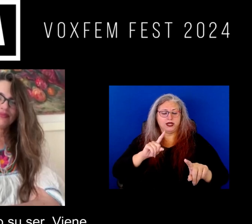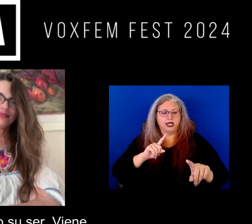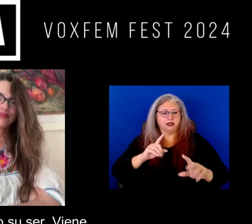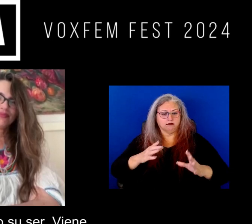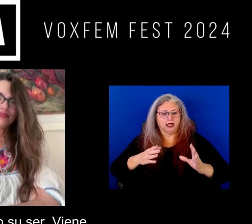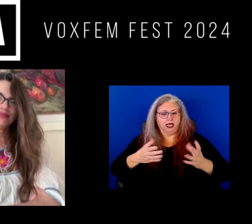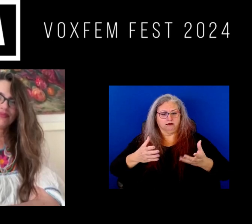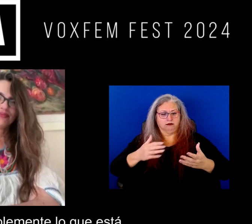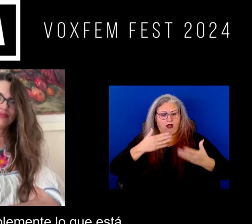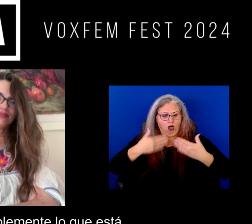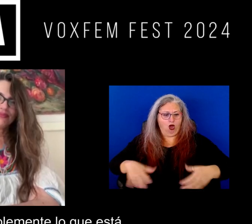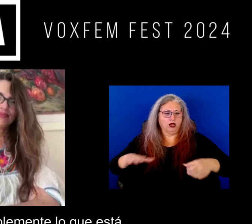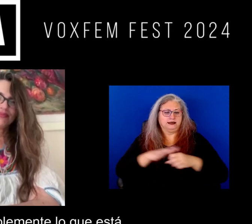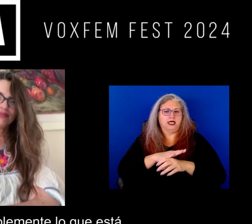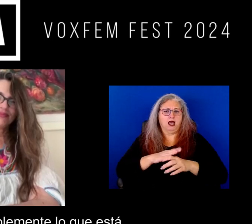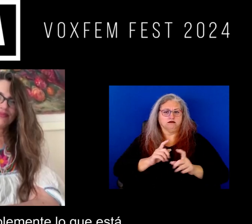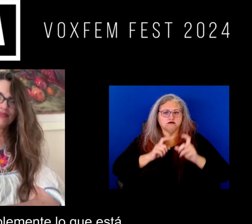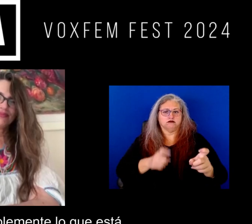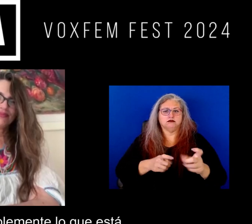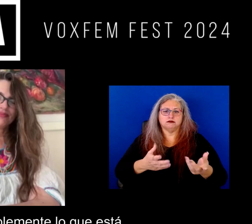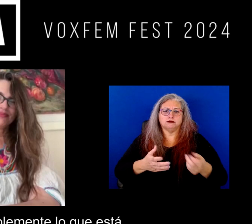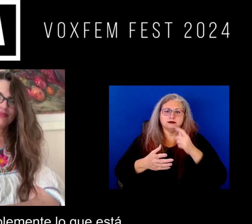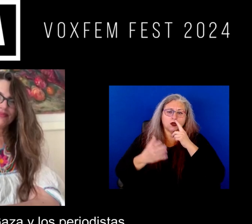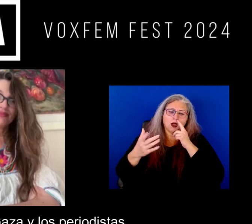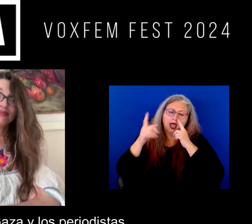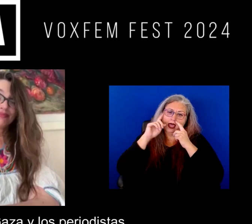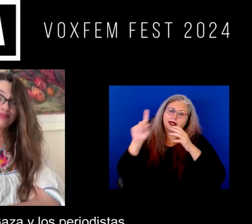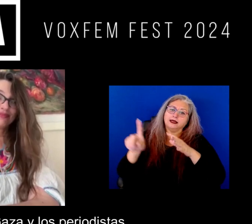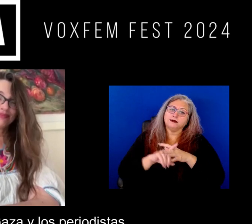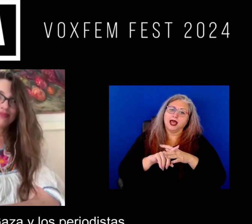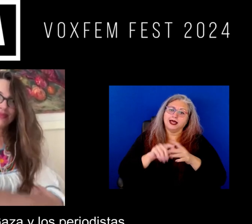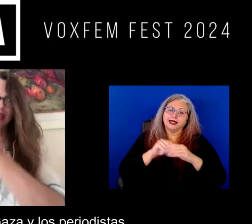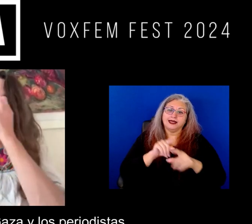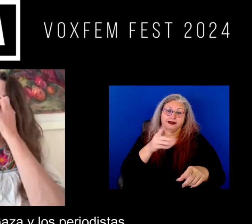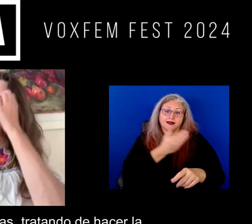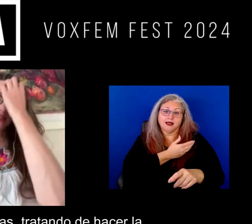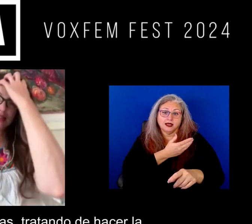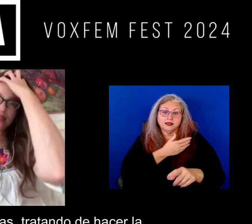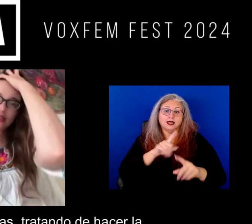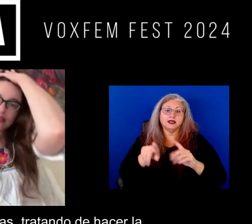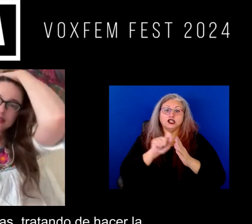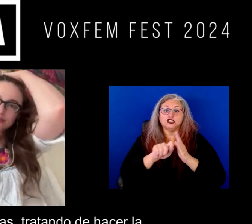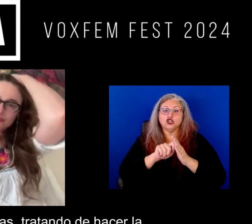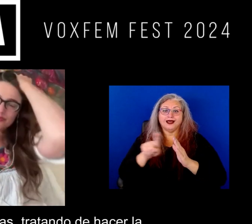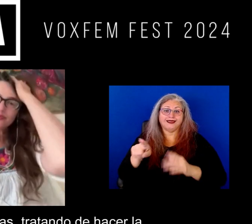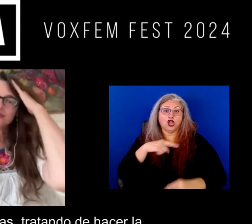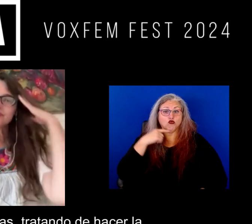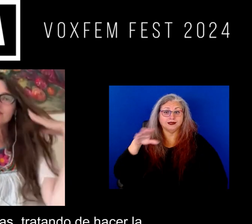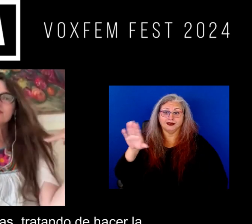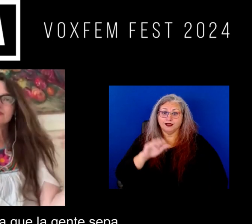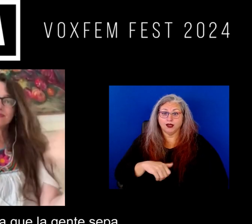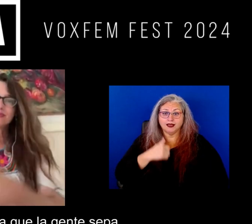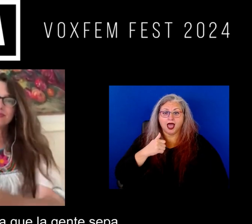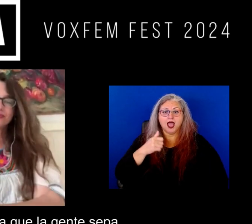dando su ser viene a la mente notablemente lo que está sucediendo en Gaza y los periodistas arriesgando su vida